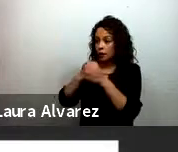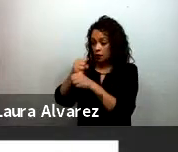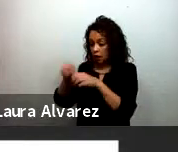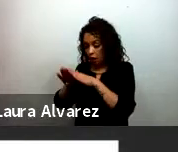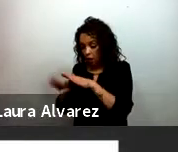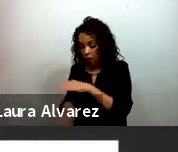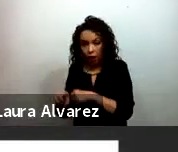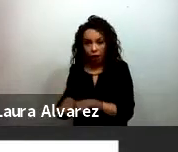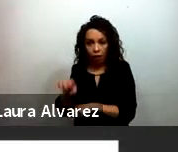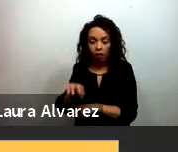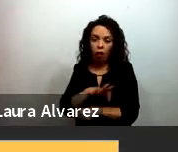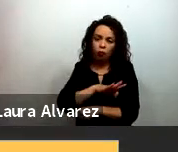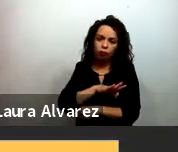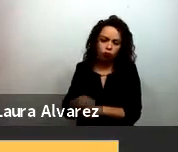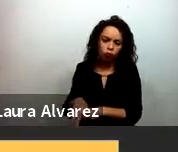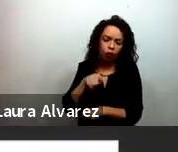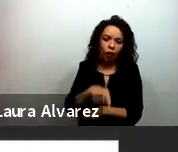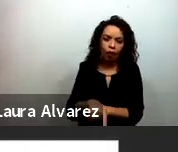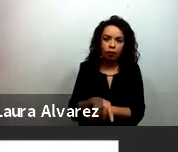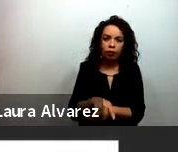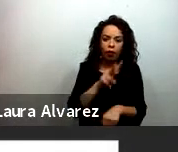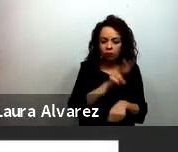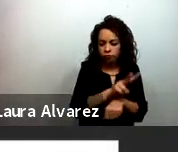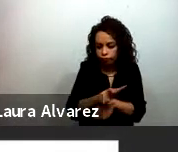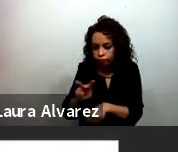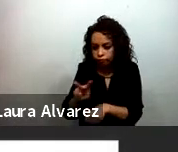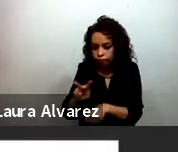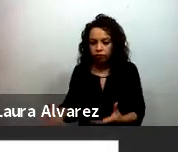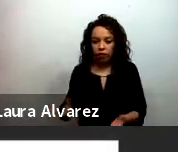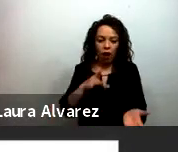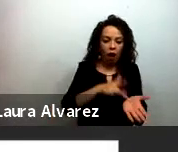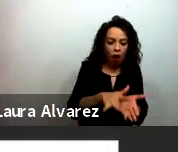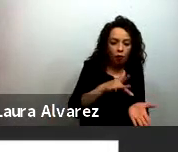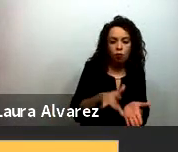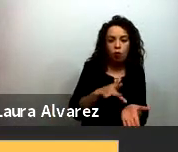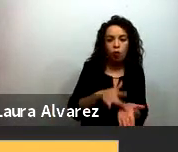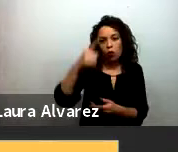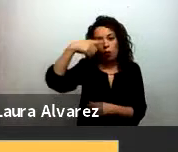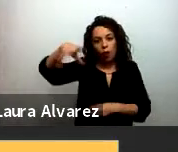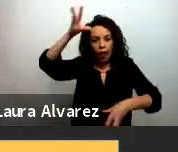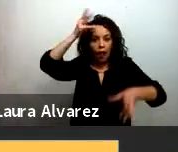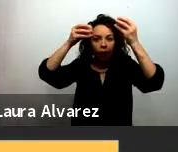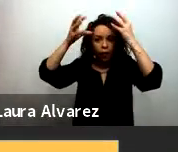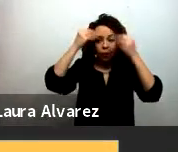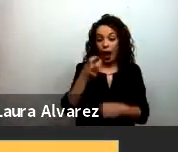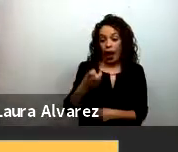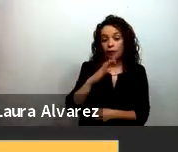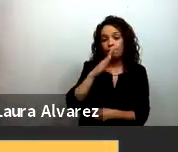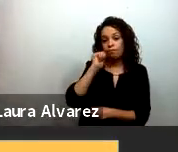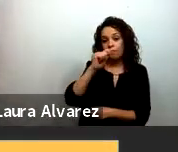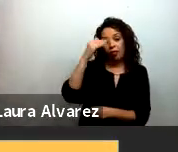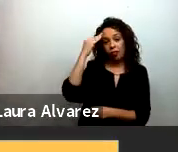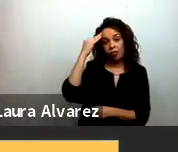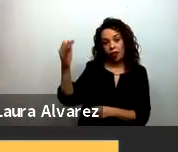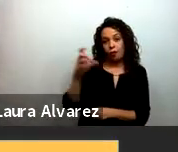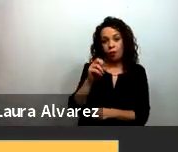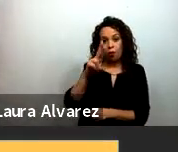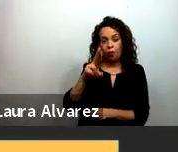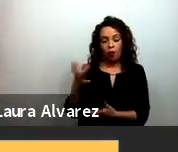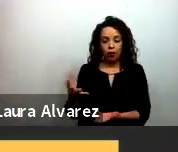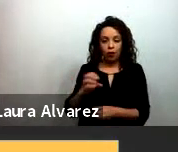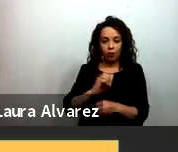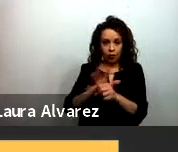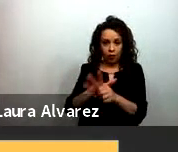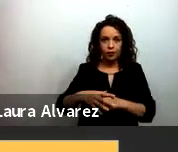tipo de acompañamiento durante la emergencia el siguiente proyecto que les quiero contar es uno de porifoneo